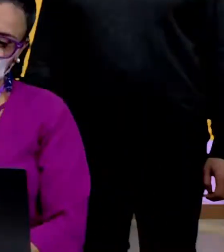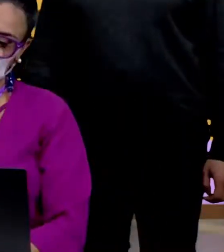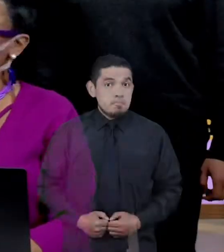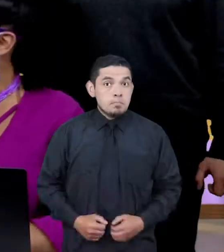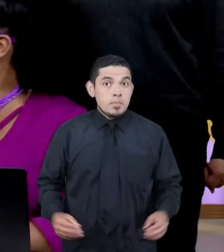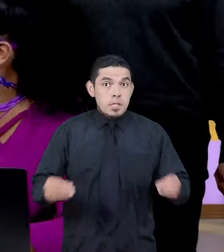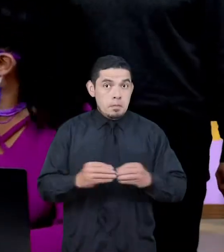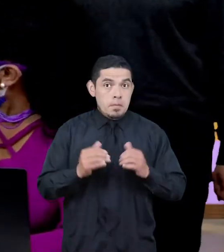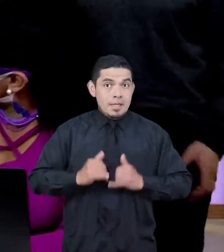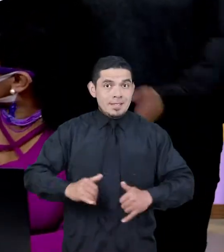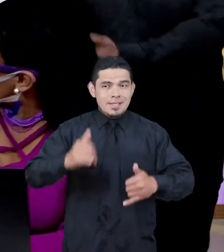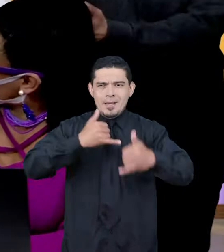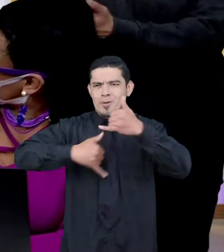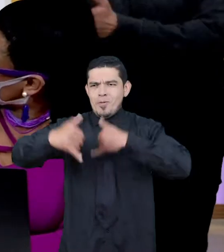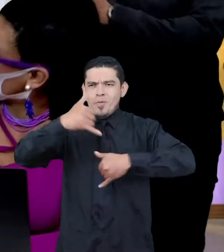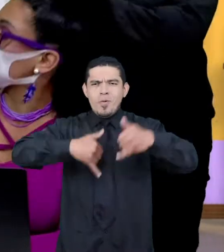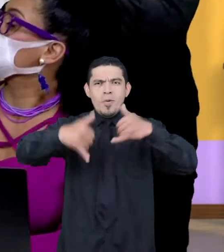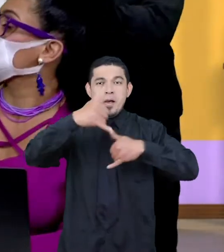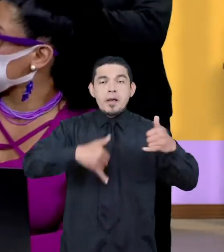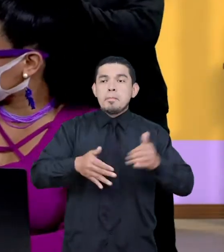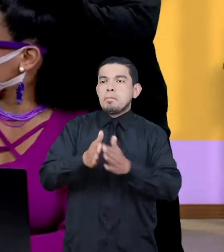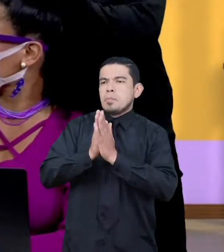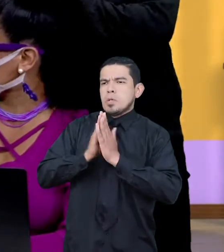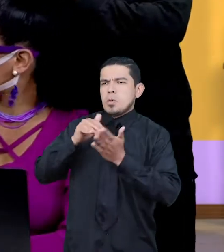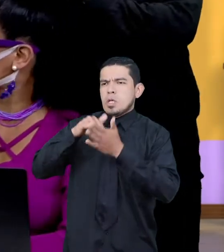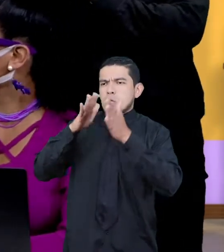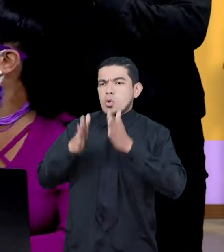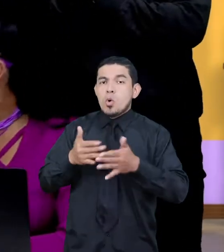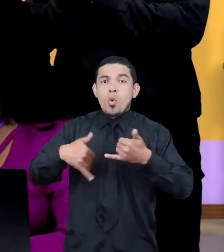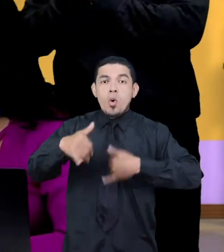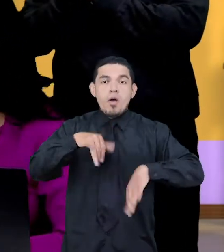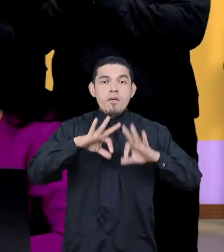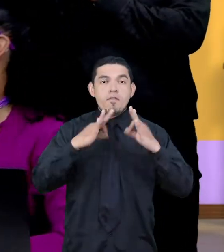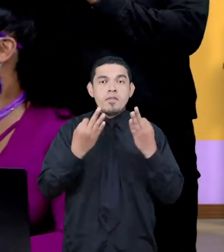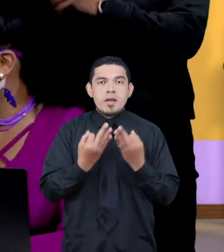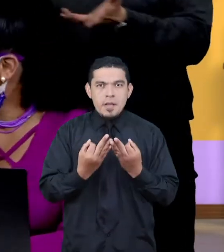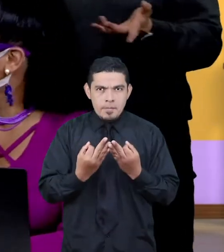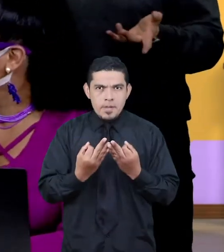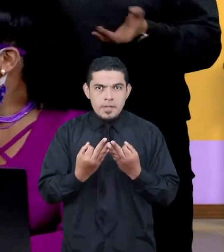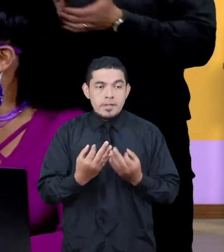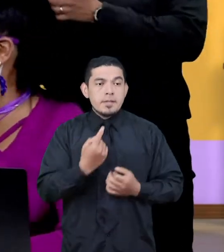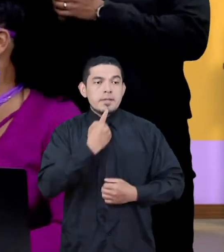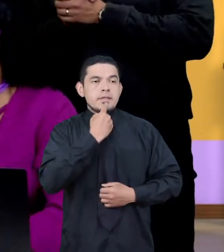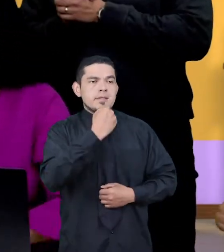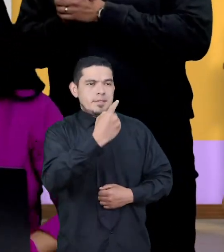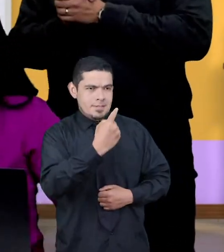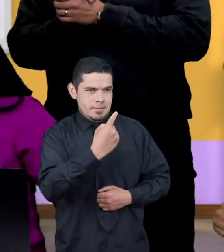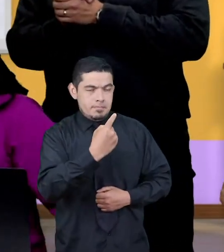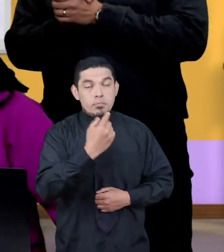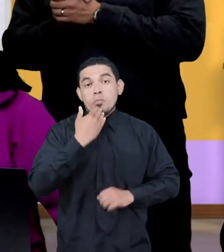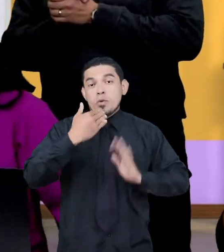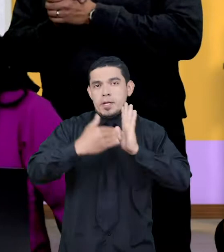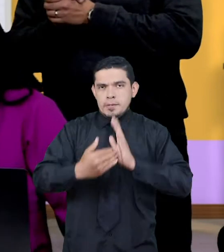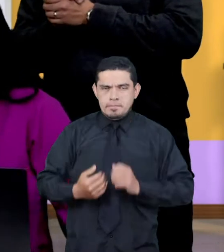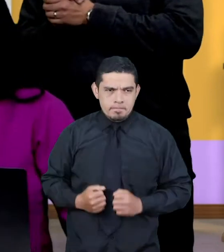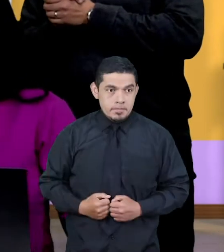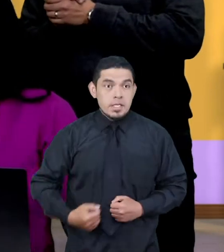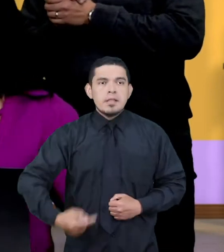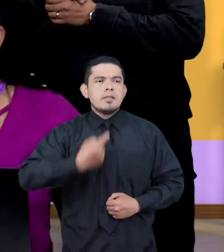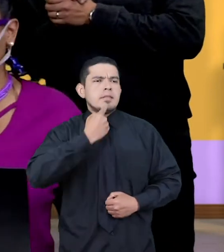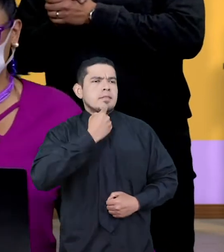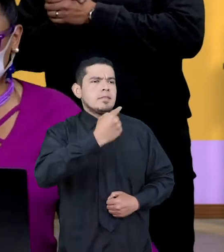Y para continuar jugando, pediré a los estudiantes que jueguen con su familia Simón Dice. Por ejemplo,